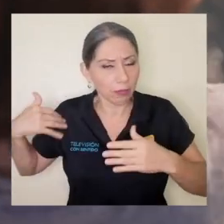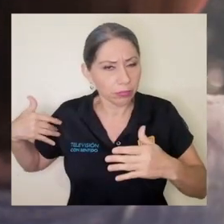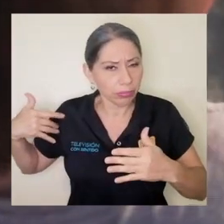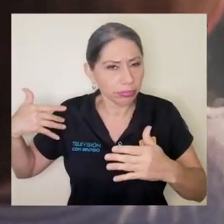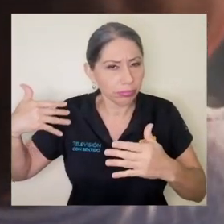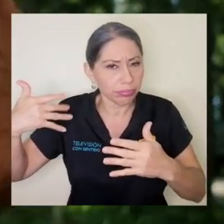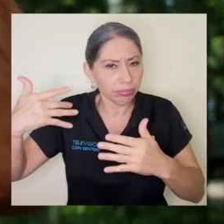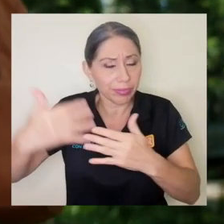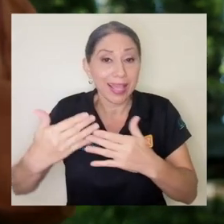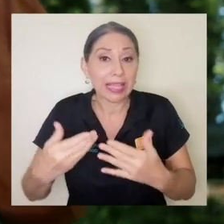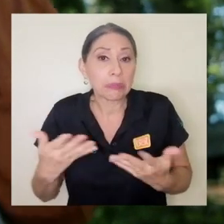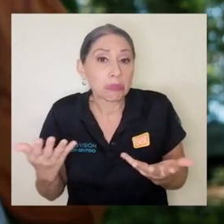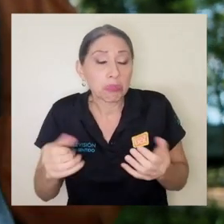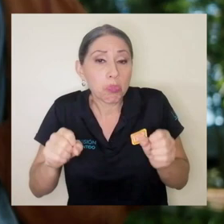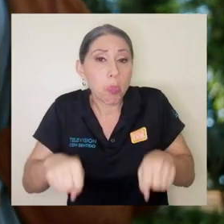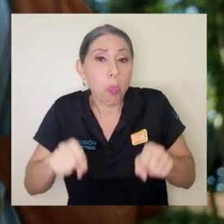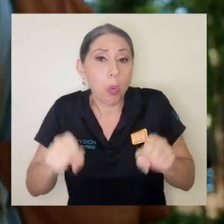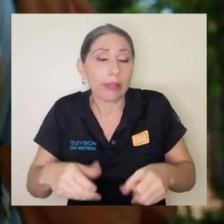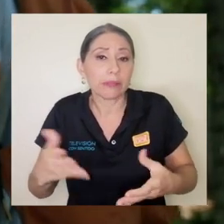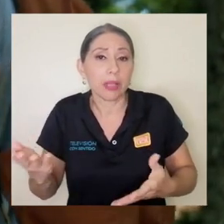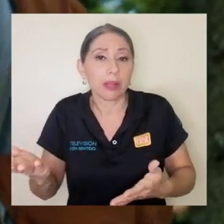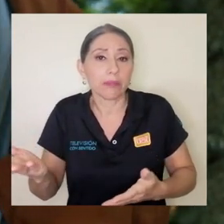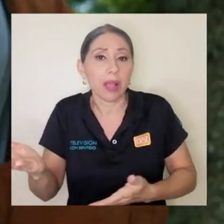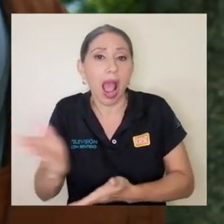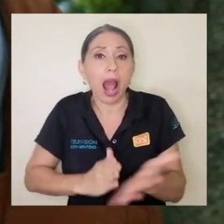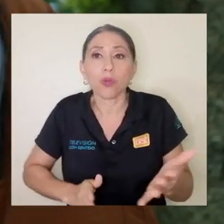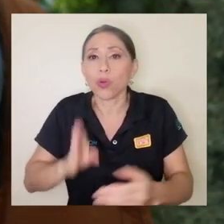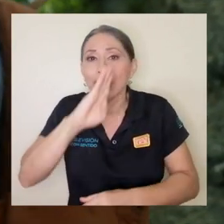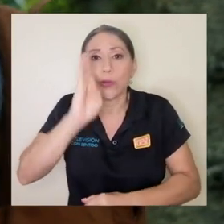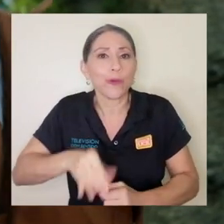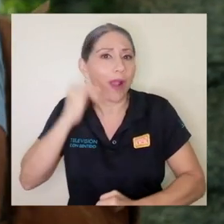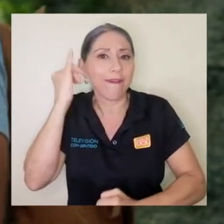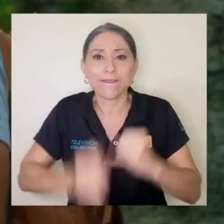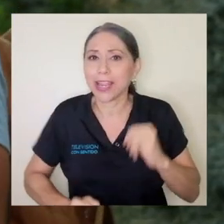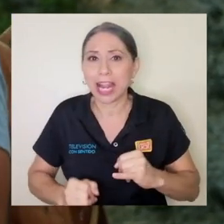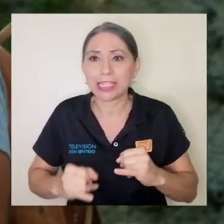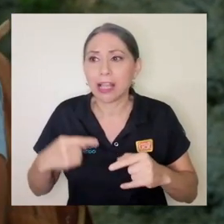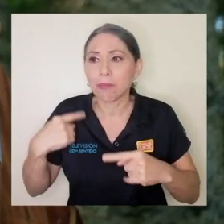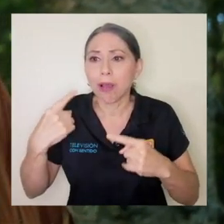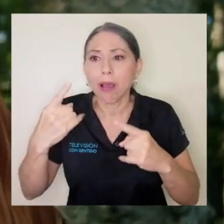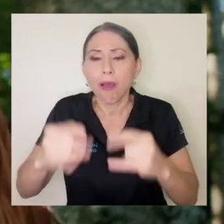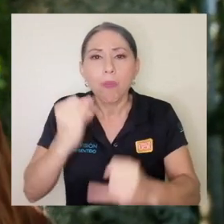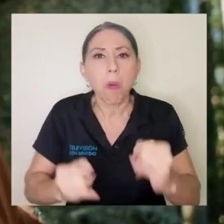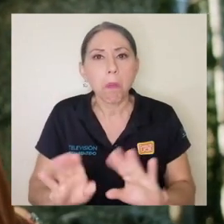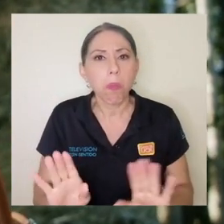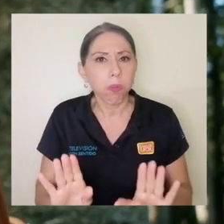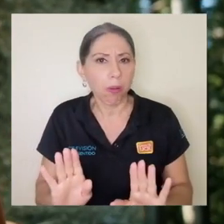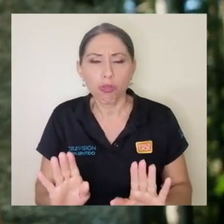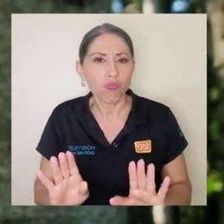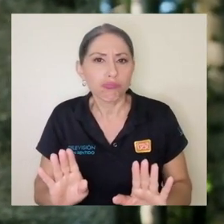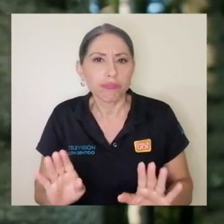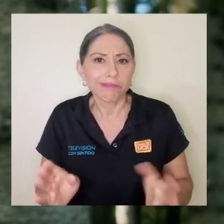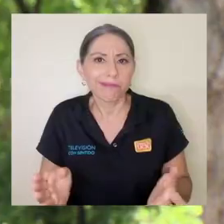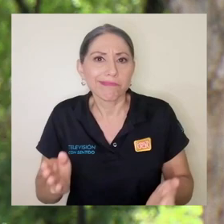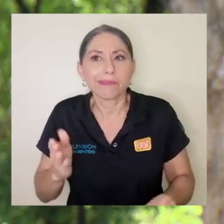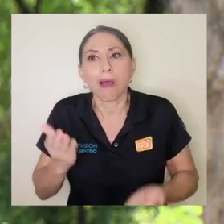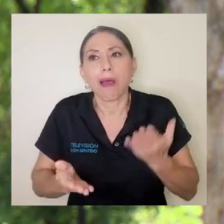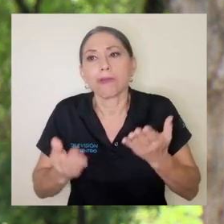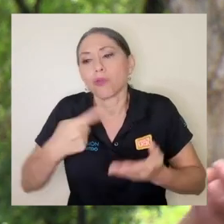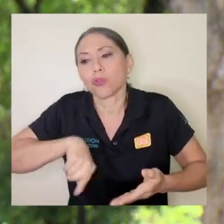realizamos a lo largo de nuestra vida. Si se quiere pues será algo que no finaliza nunca, ¿verdad?